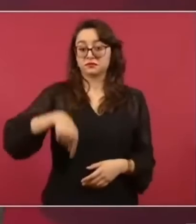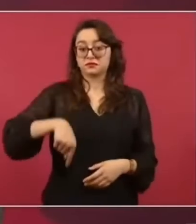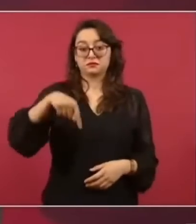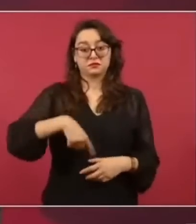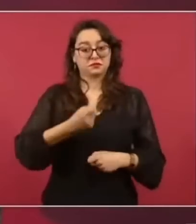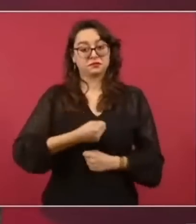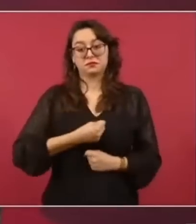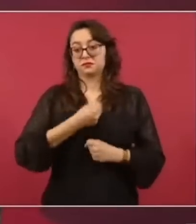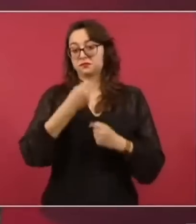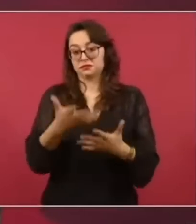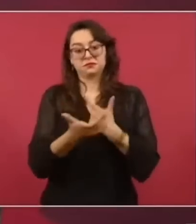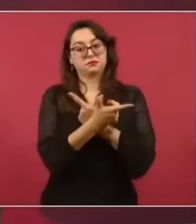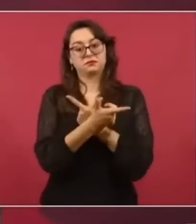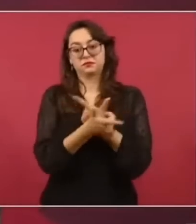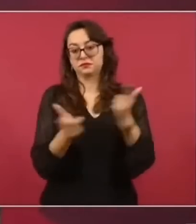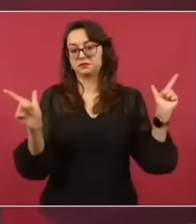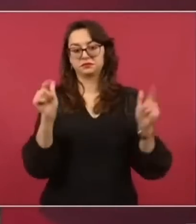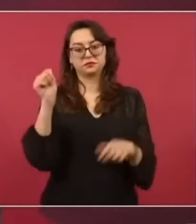pensamos,